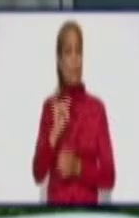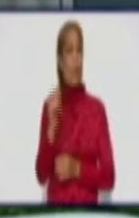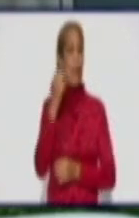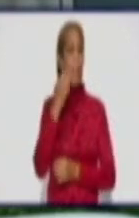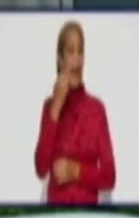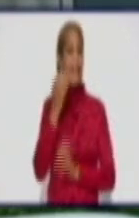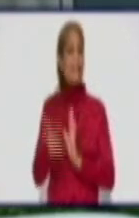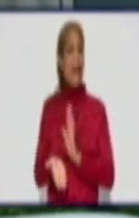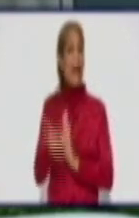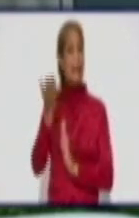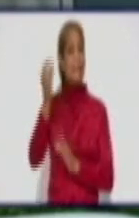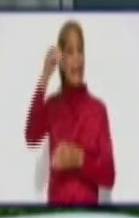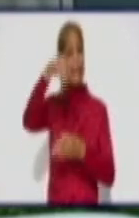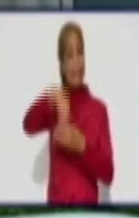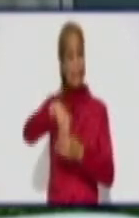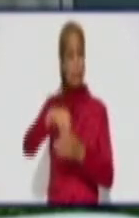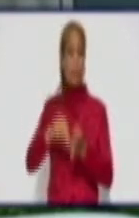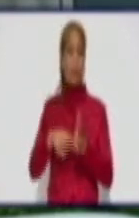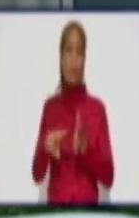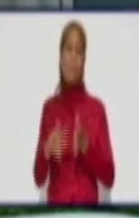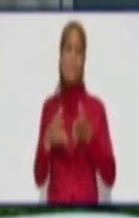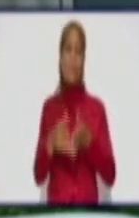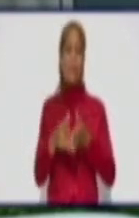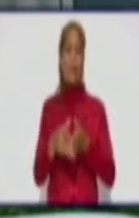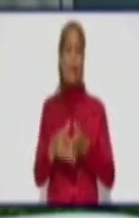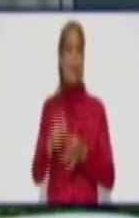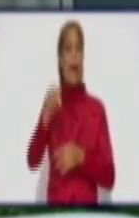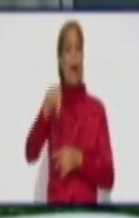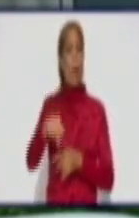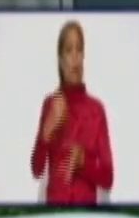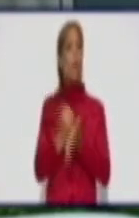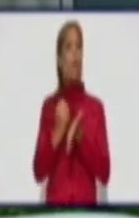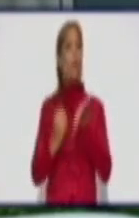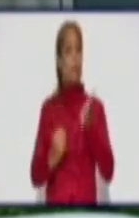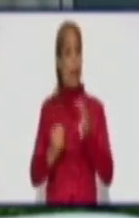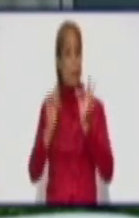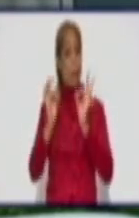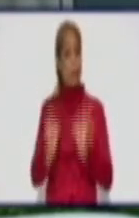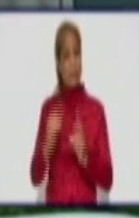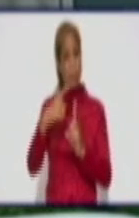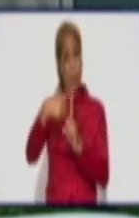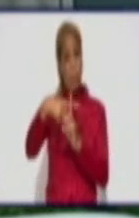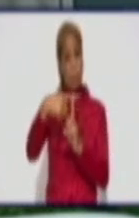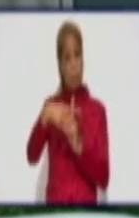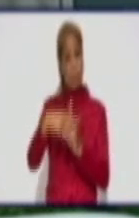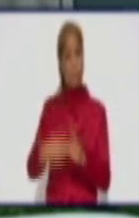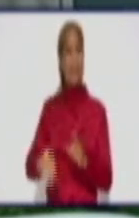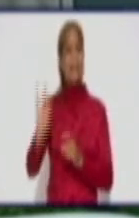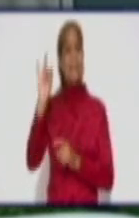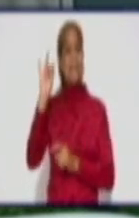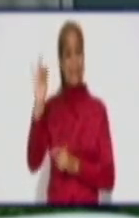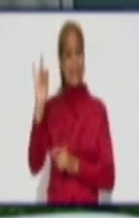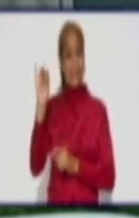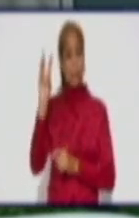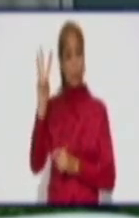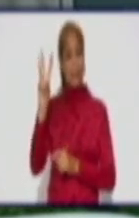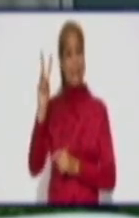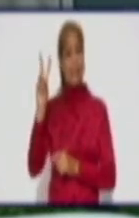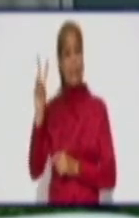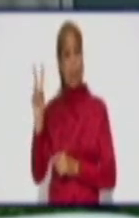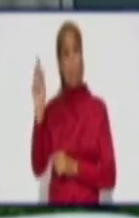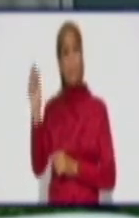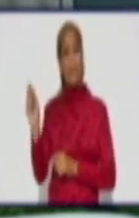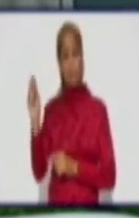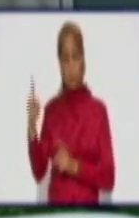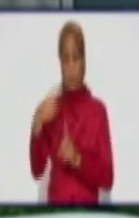provincia de Granma. Hoy confirmados activos, como explicaba la doctora, un total de 732 pacientes, también